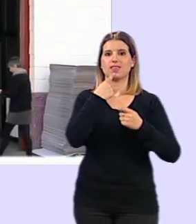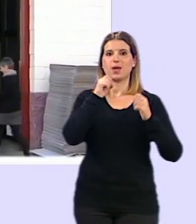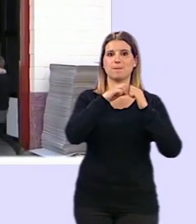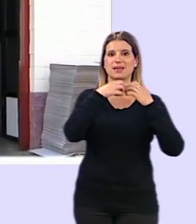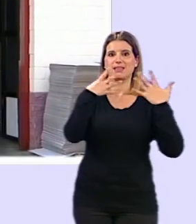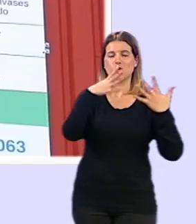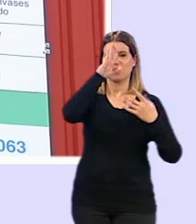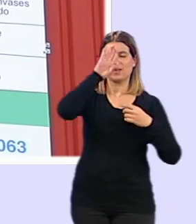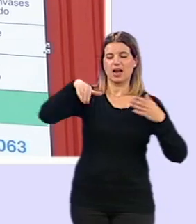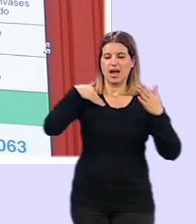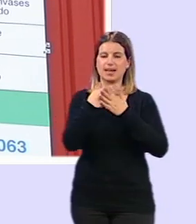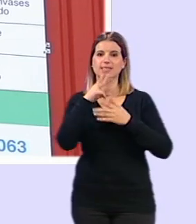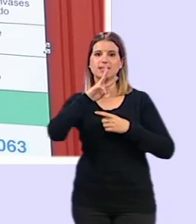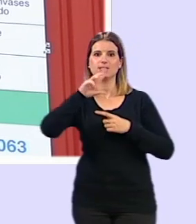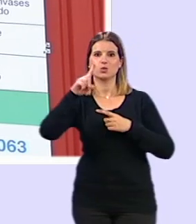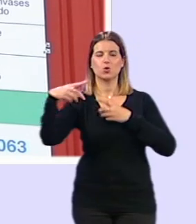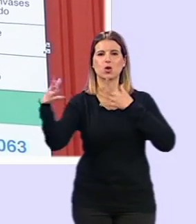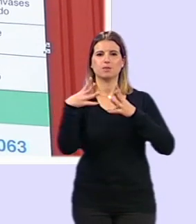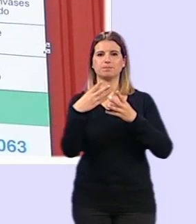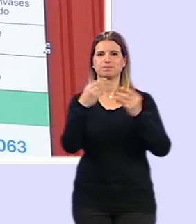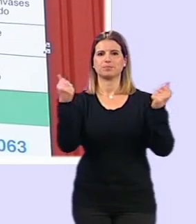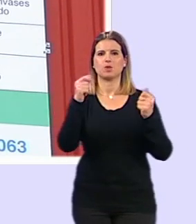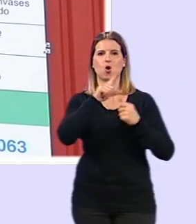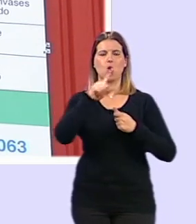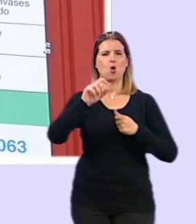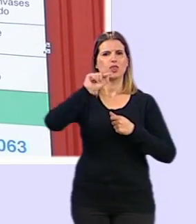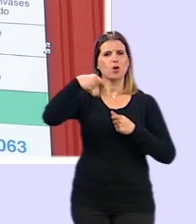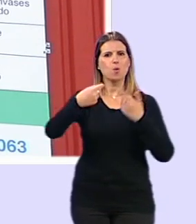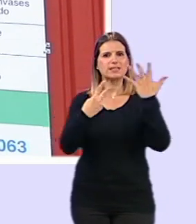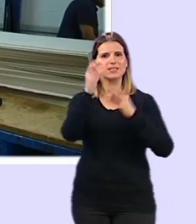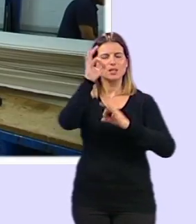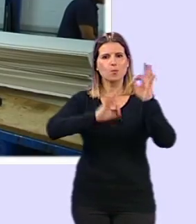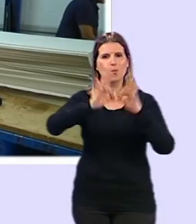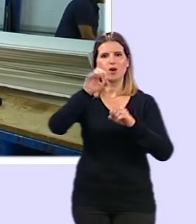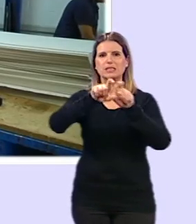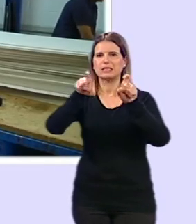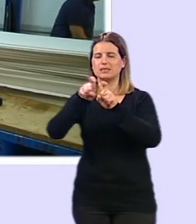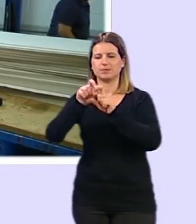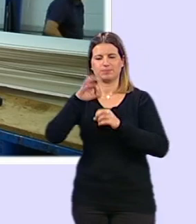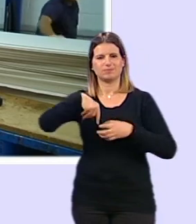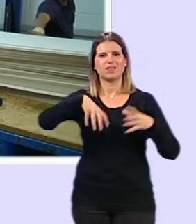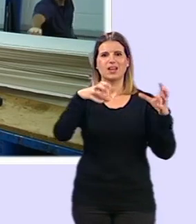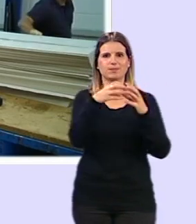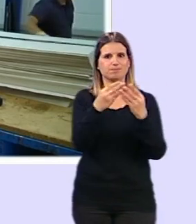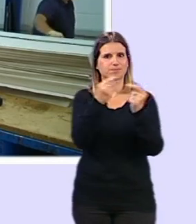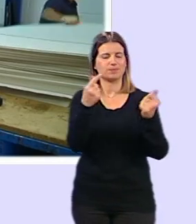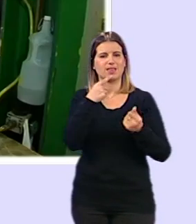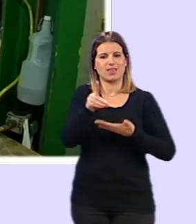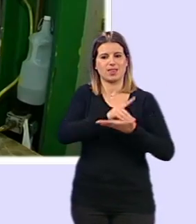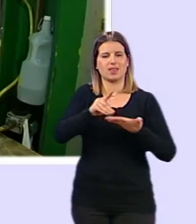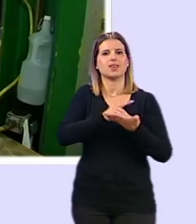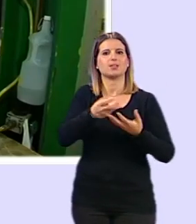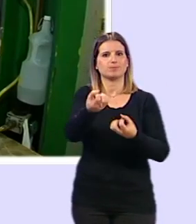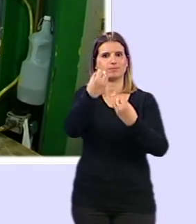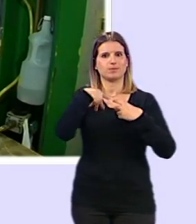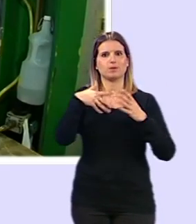hasta el 31 de marzo han desaparecido un 11,7% de las compañías que operan en la provincia según los datos expuestos por